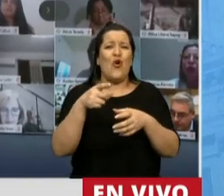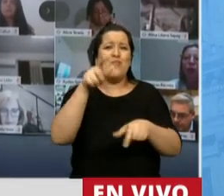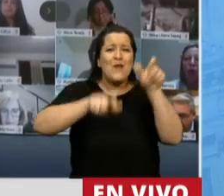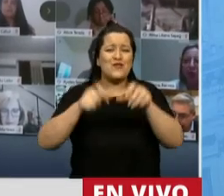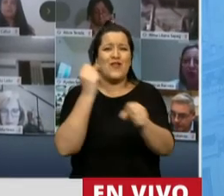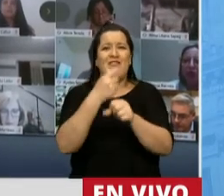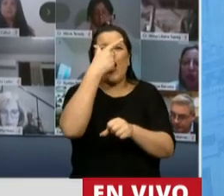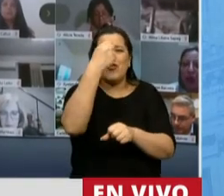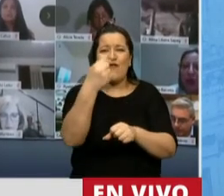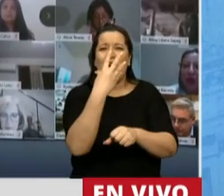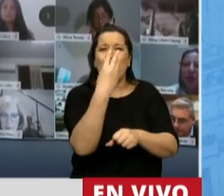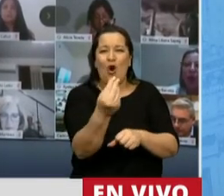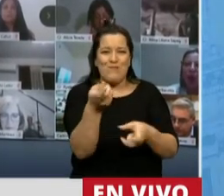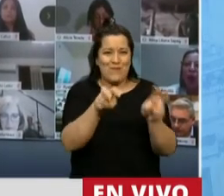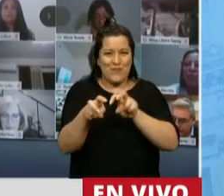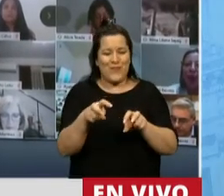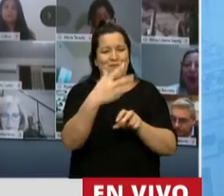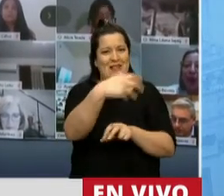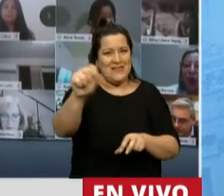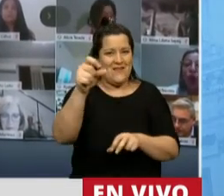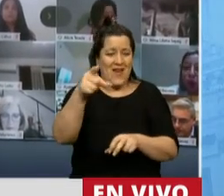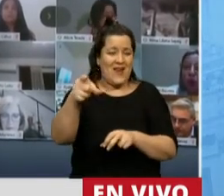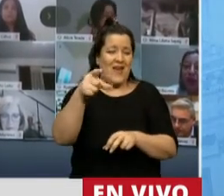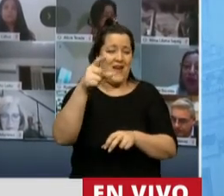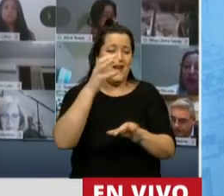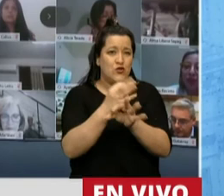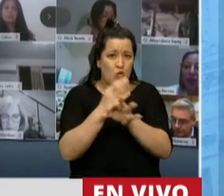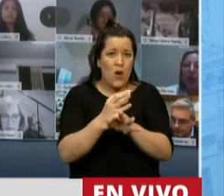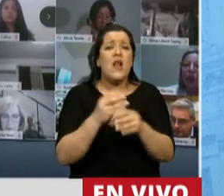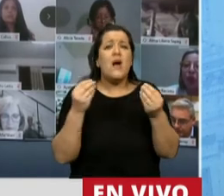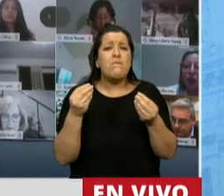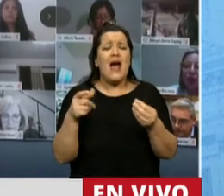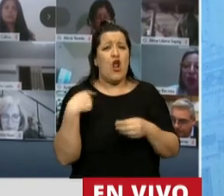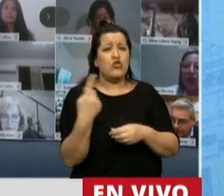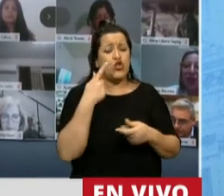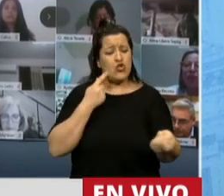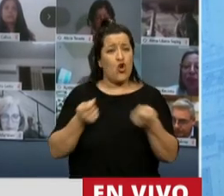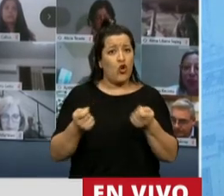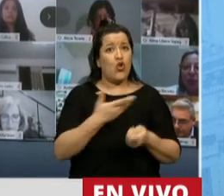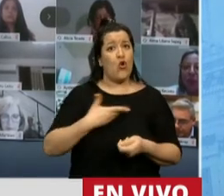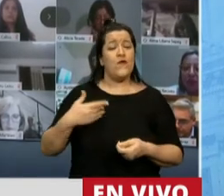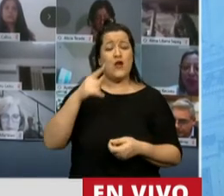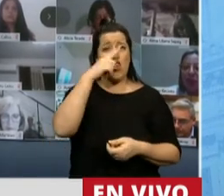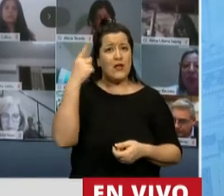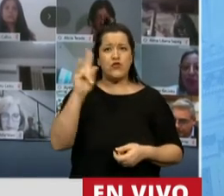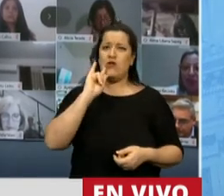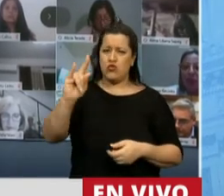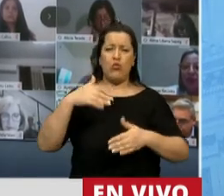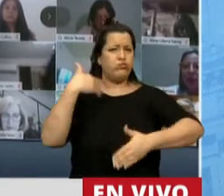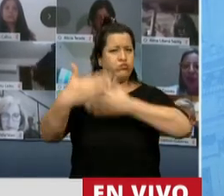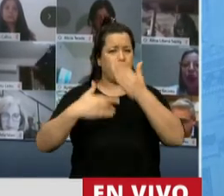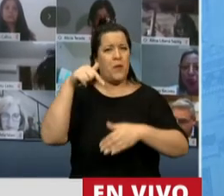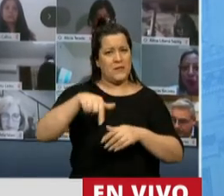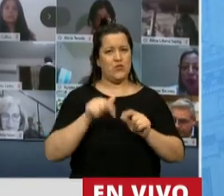para controlar que el Gobierno Nacional efectivamente lleve adelante lo que hoy nosotros estamos